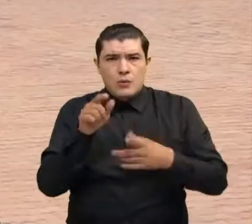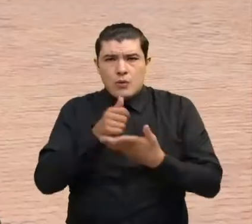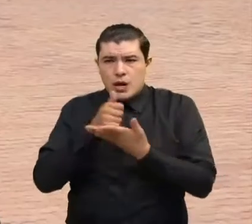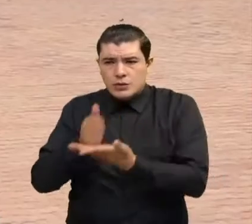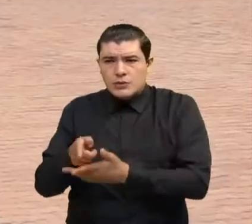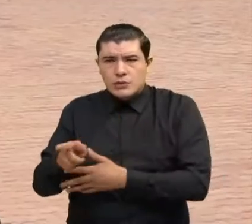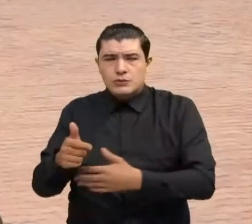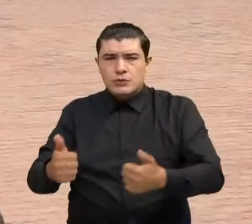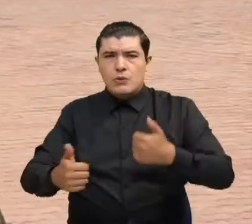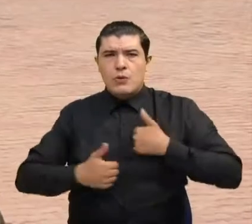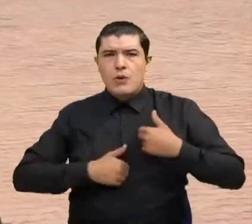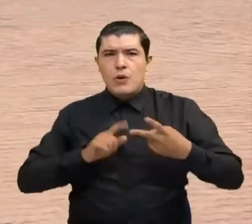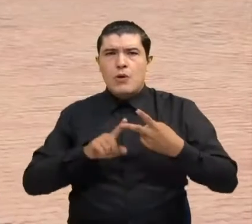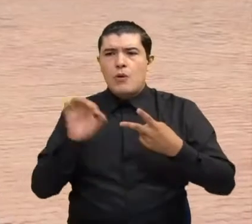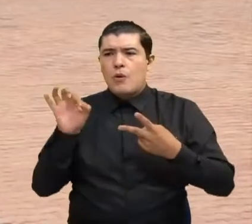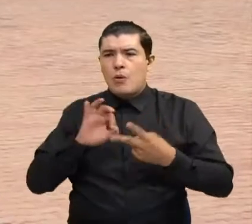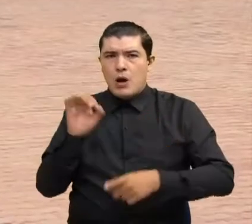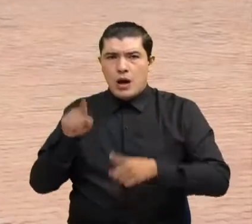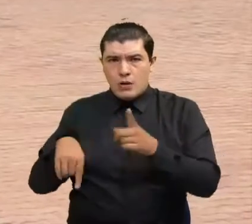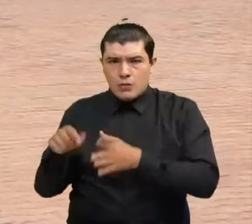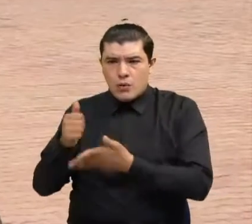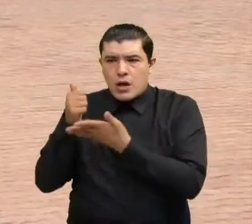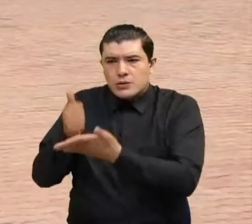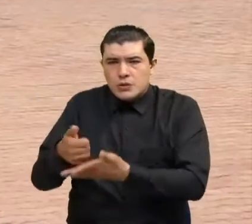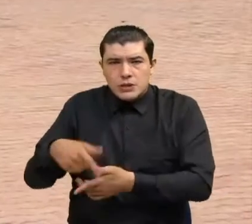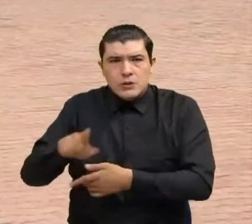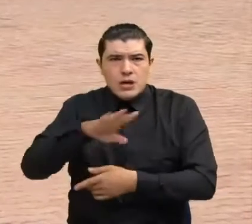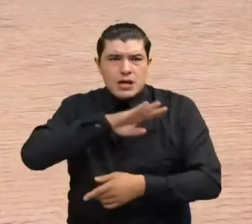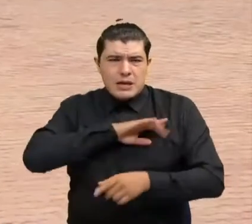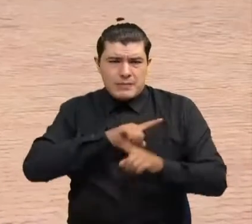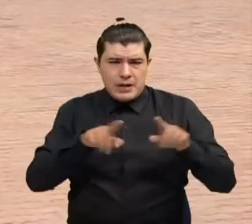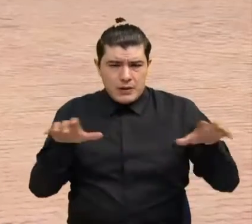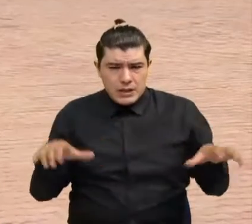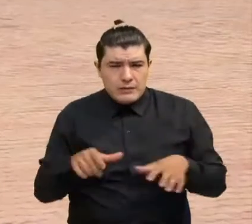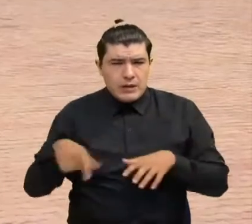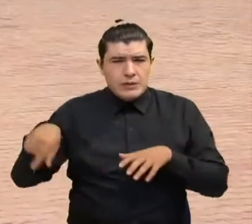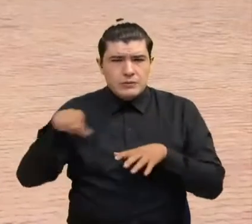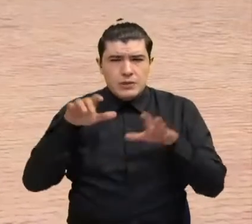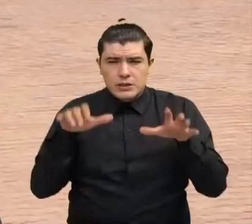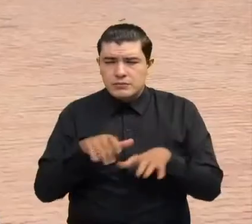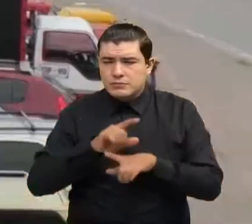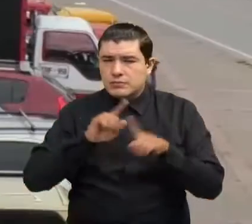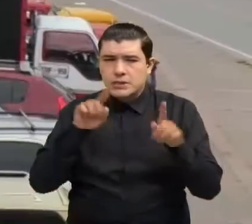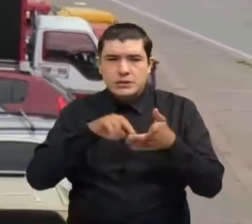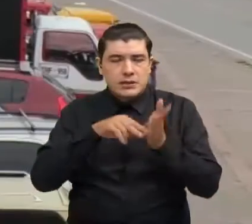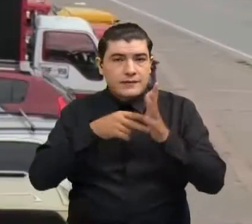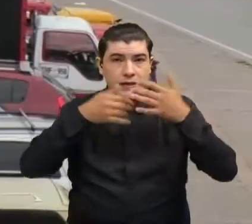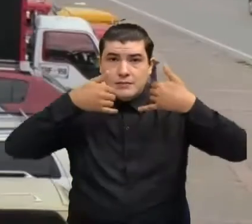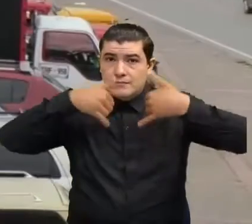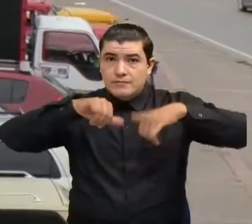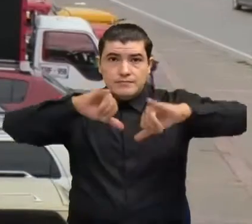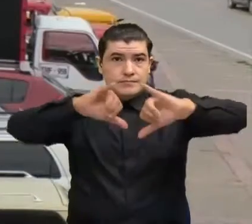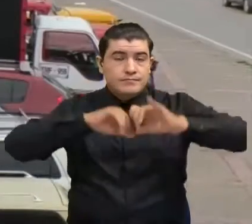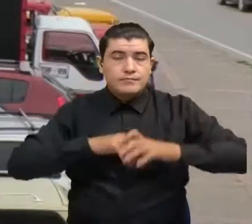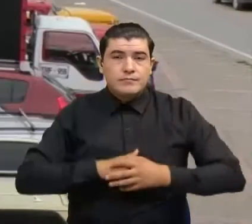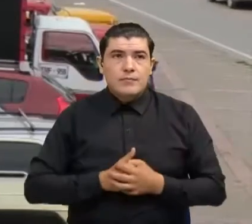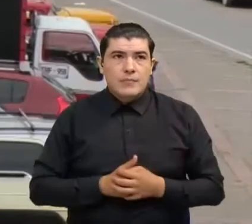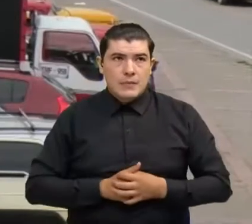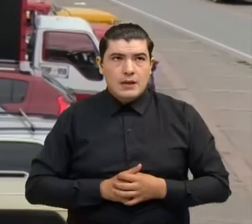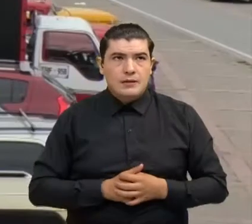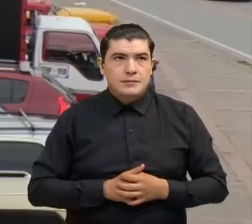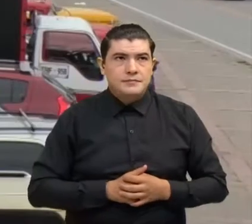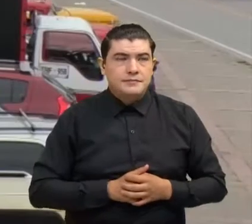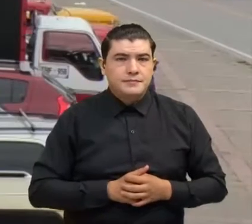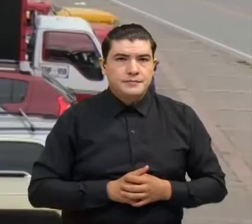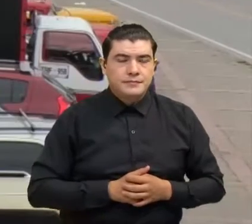para las mismas alcaldías y piden plata. Por favor no caigan en estas actividades porque eso es una estafa. Por el afán de conseguir trabajo,